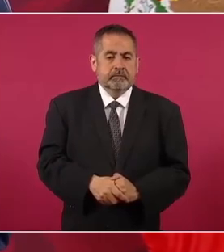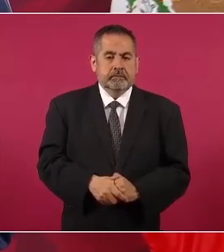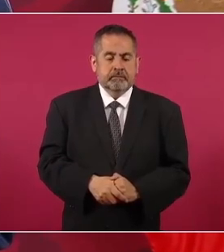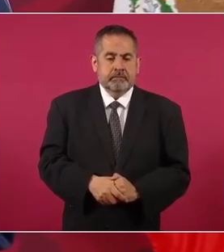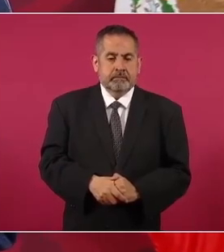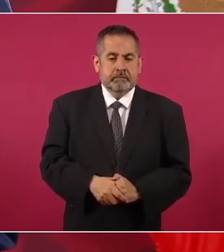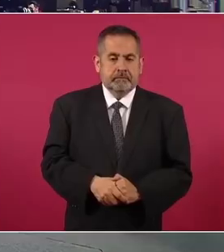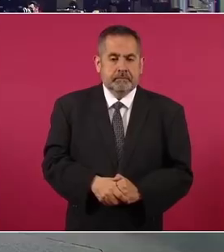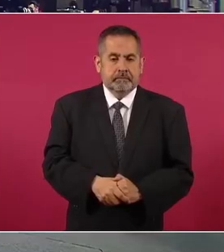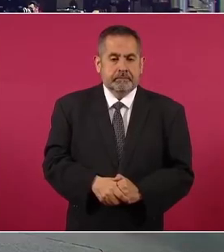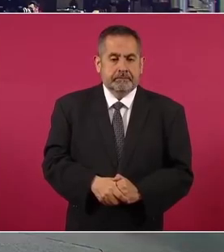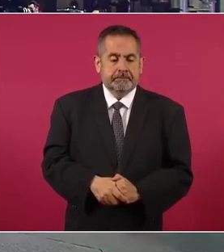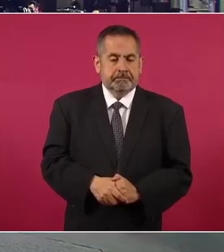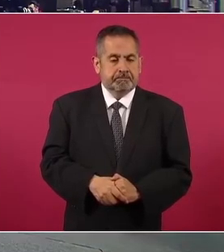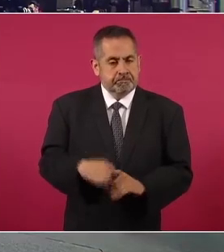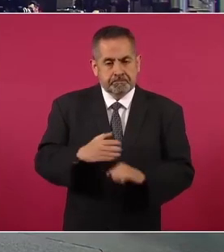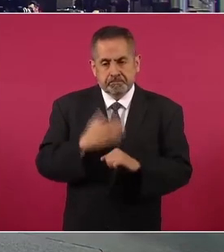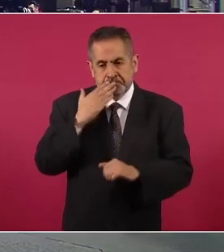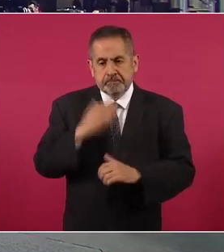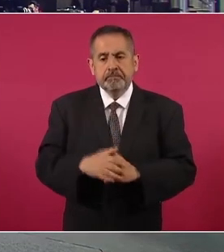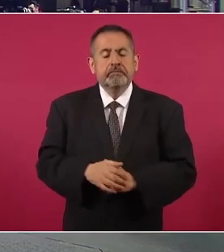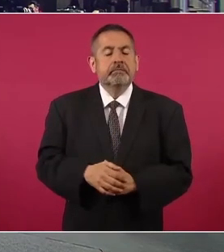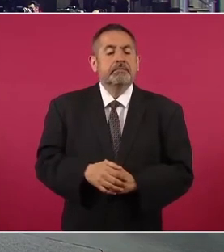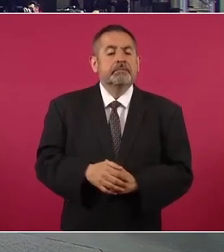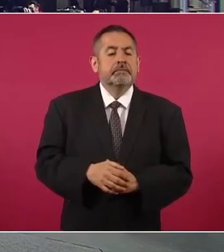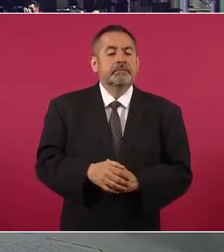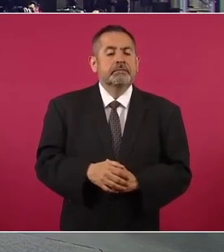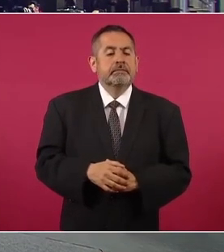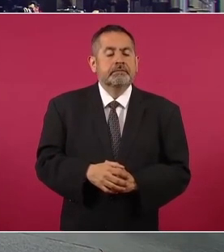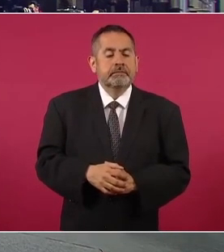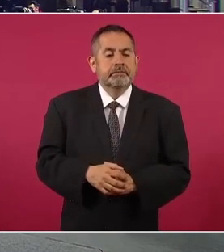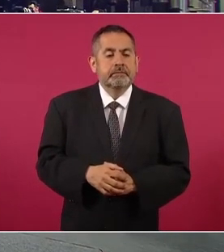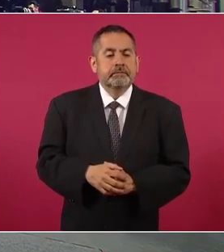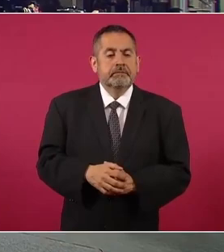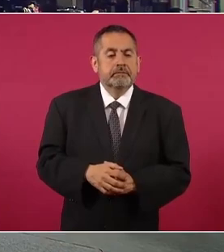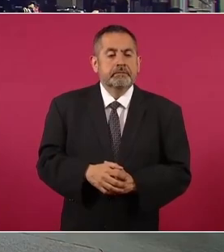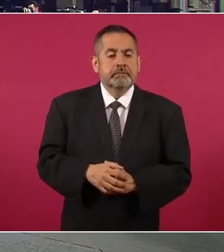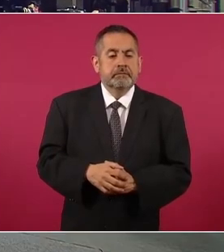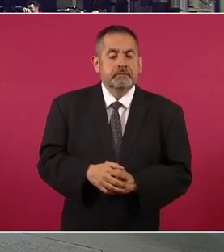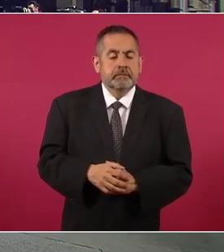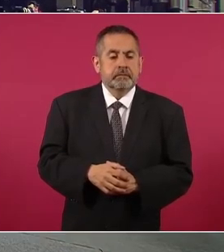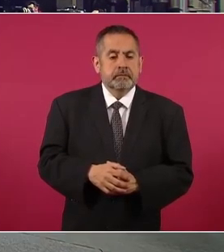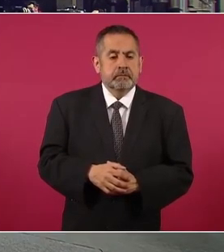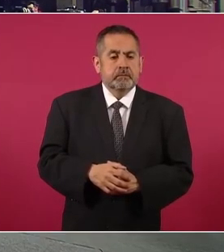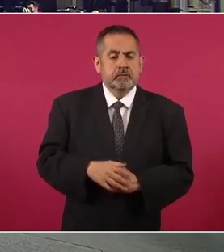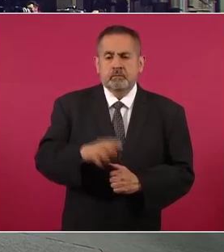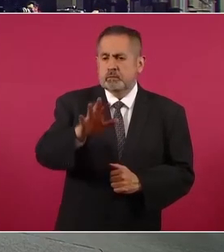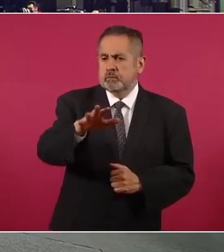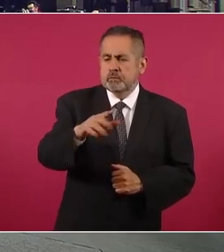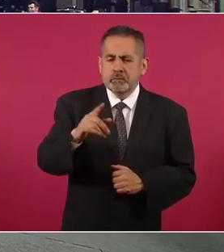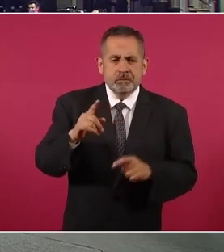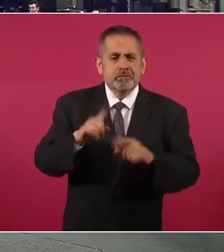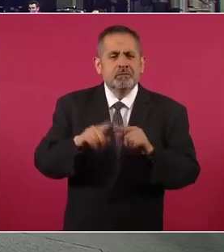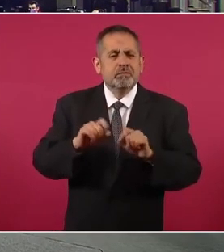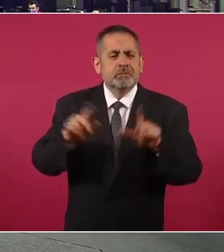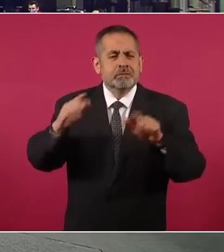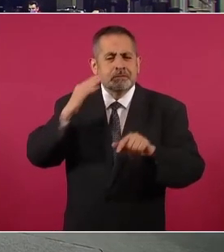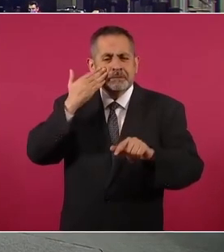Muy bien, vamos entonces… Ah, ¿no encuentras el Face?